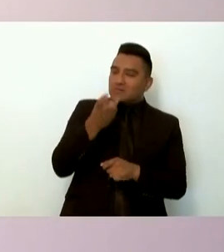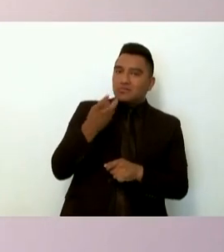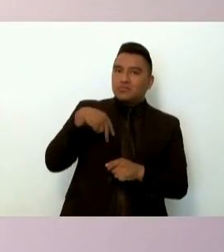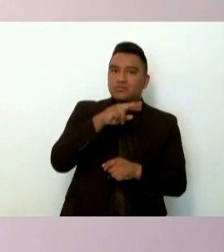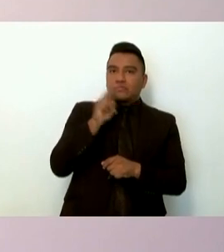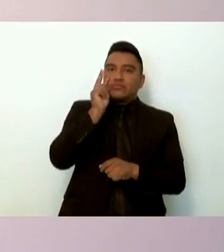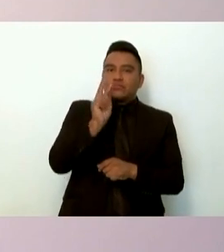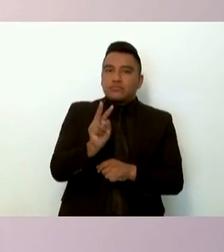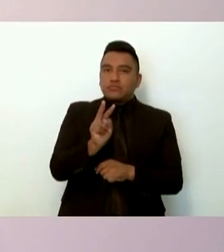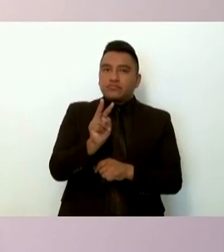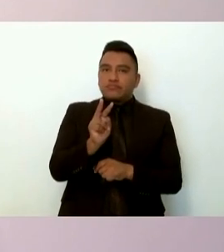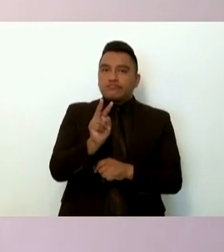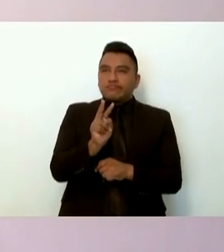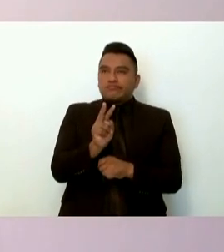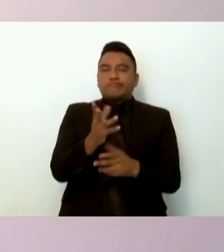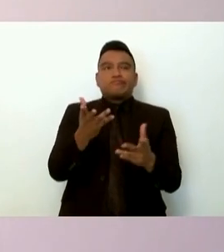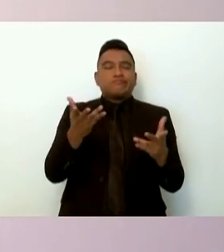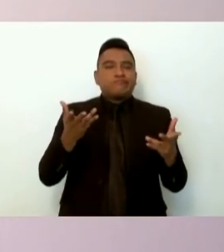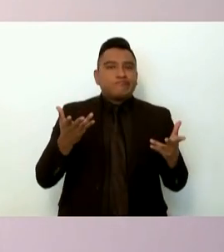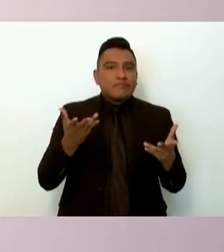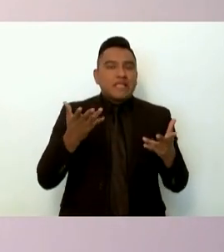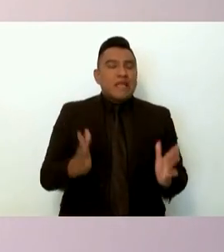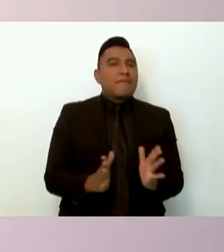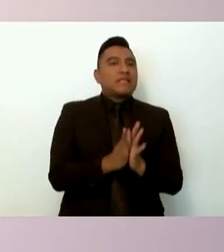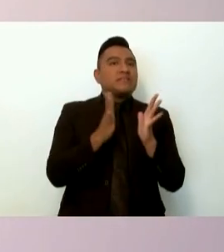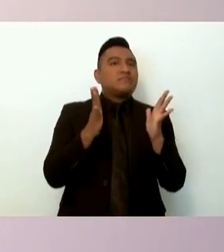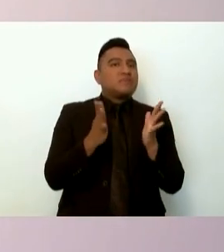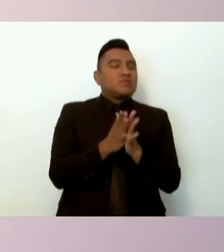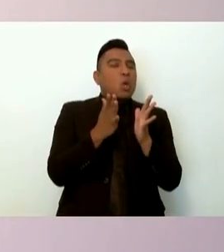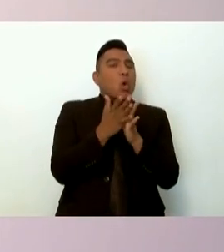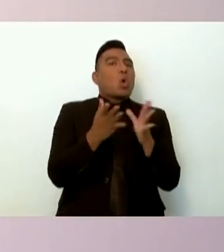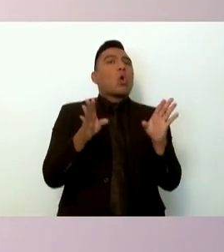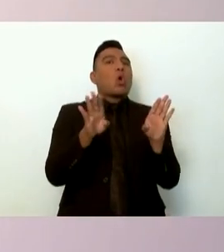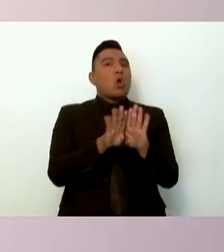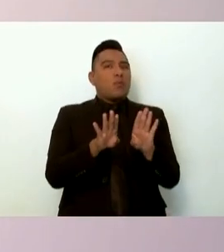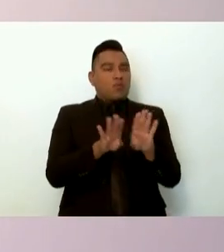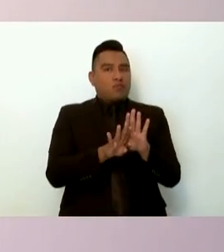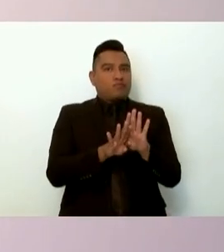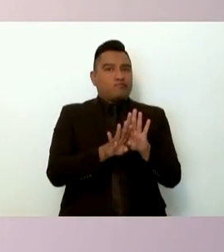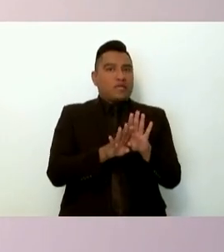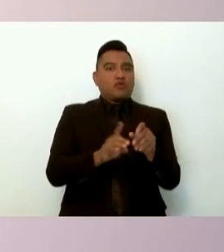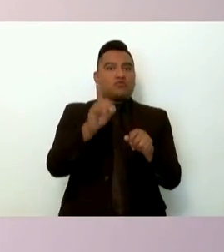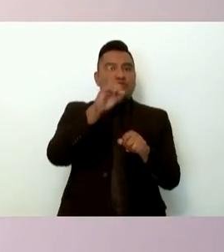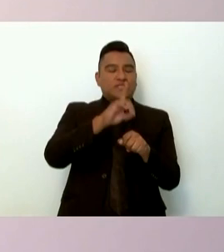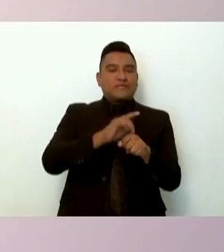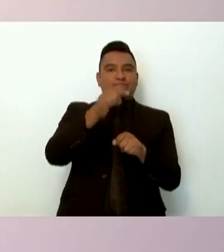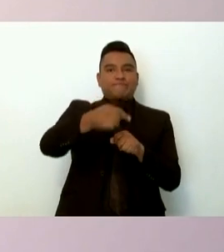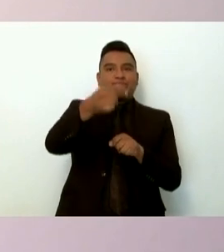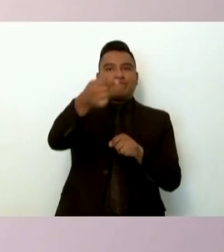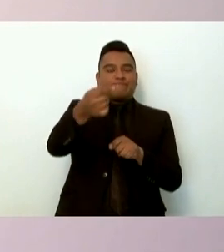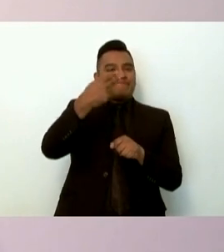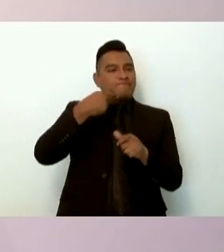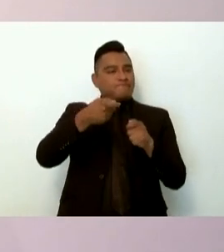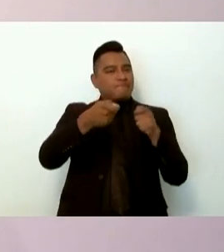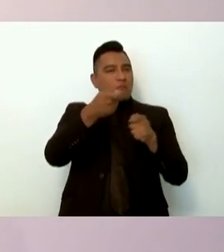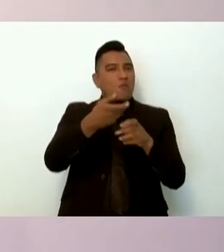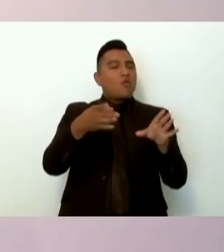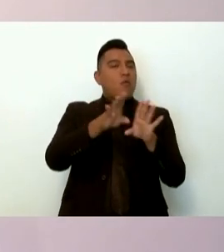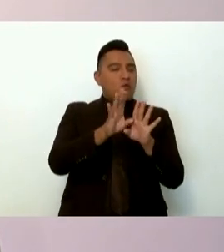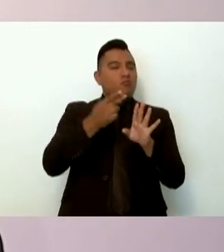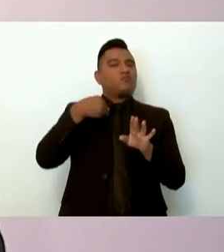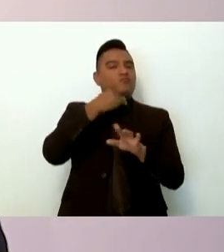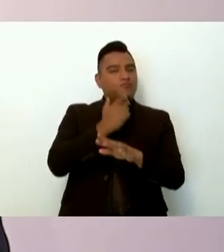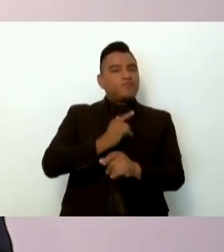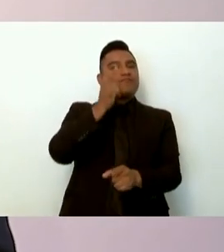también ver cuál es la participación en los días posteriores a los hechos. Estas son